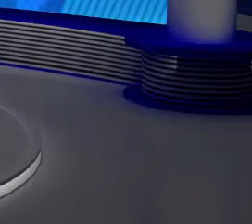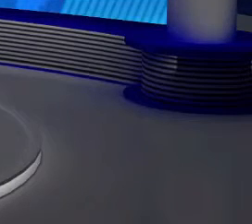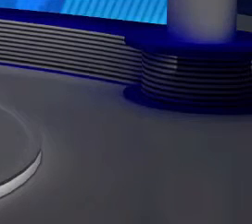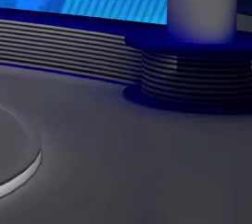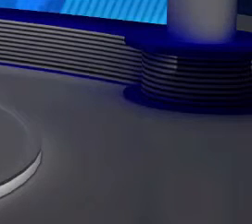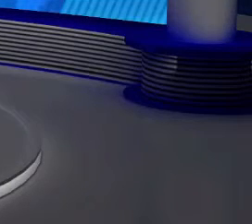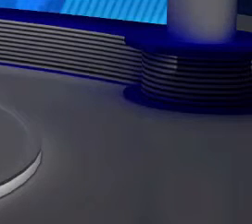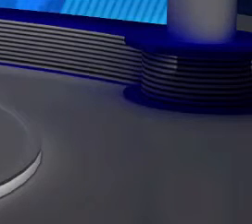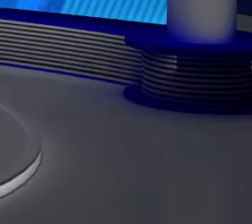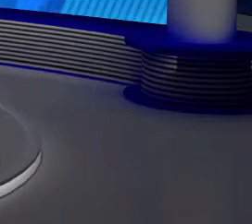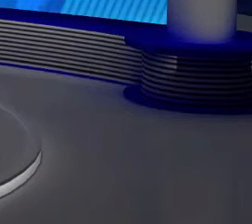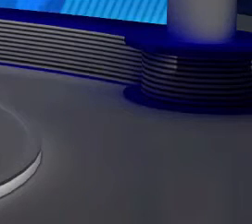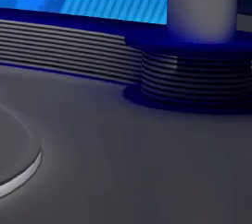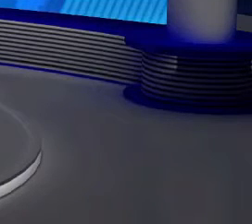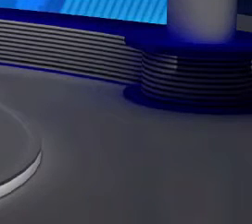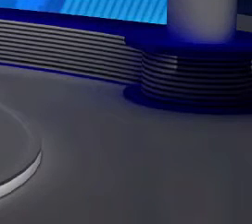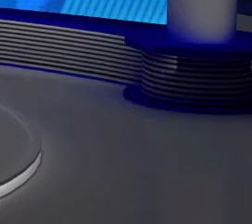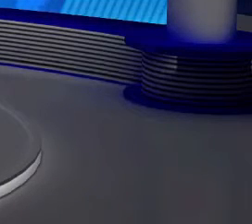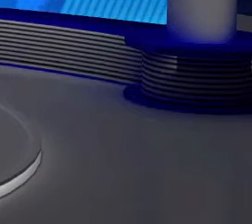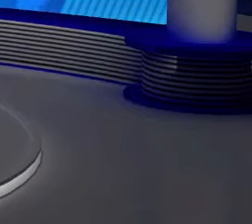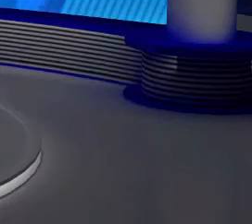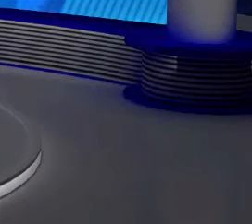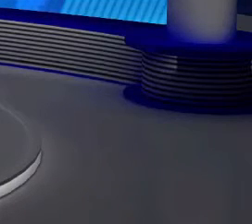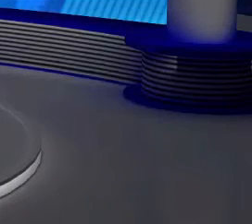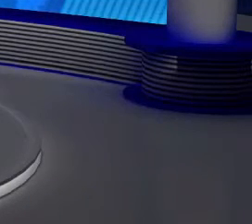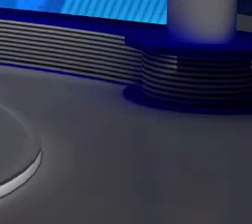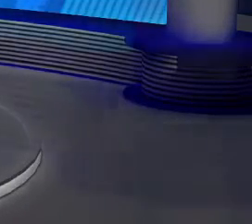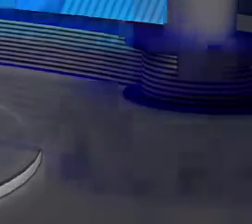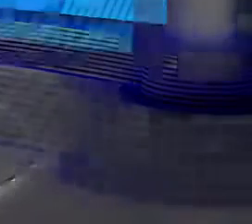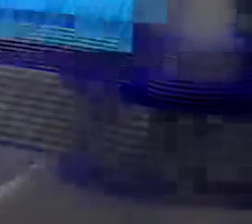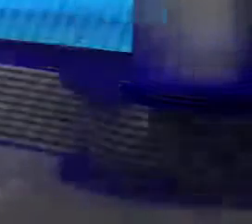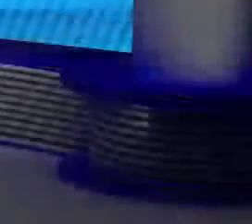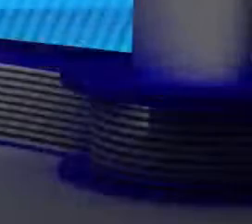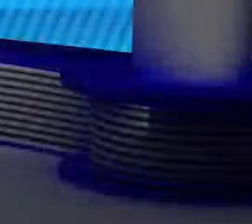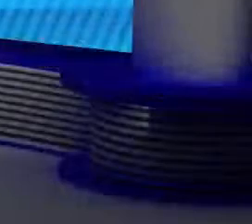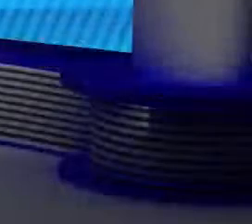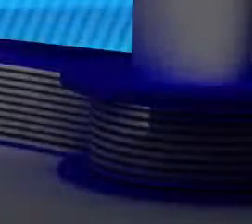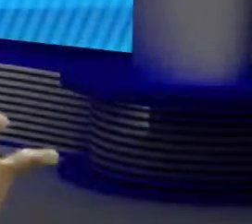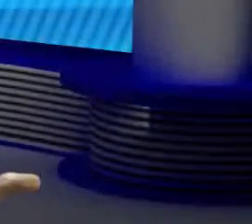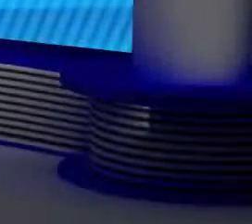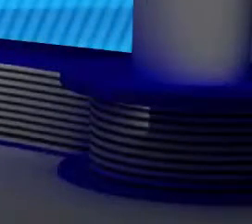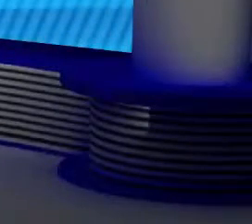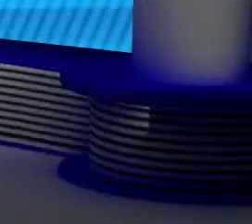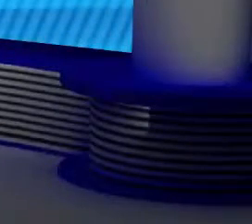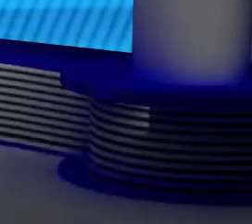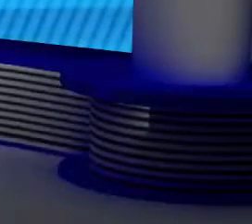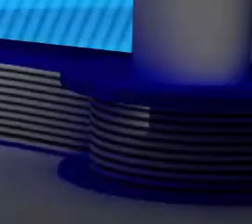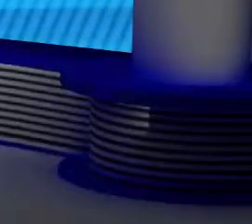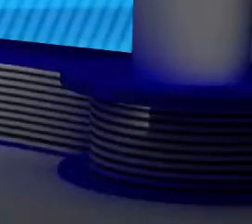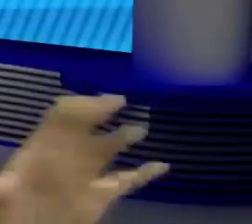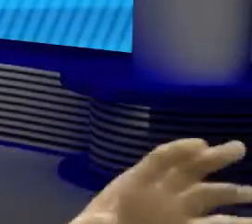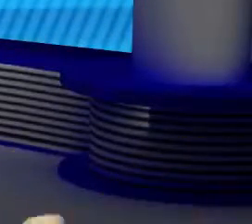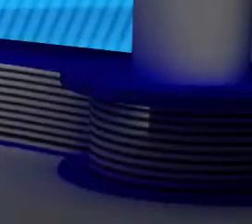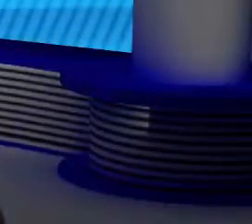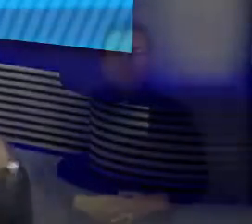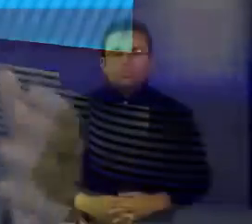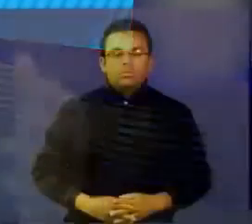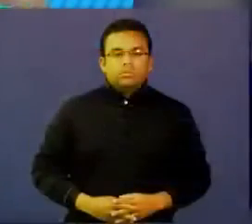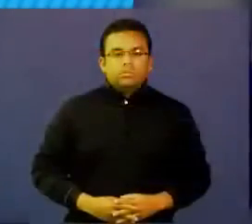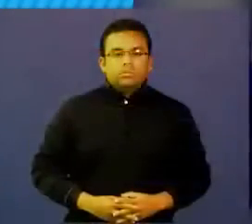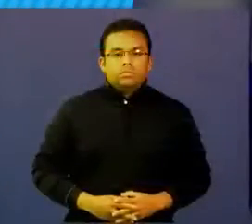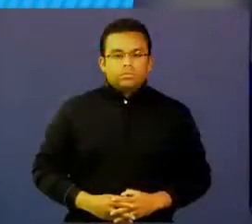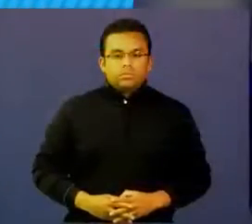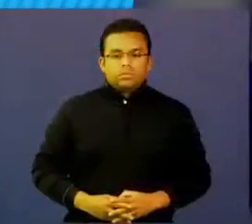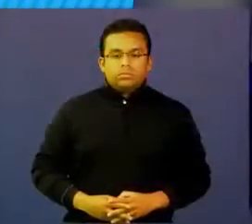desvincular ese, hay veces exageramos en ese vínculo de creatividad y tecnología, creatividad y artes. No, creatividad